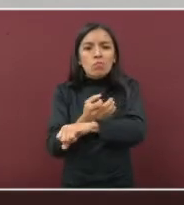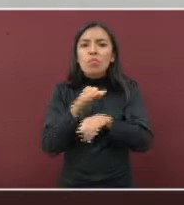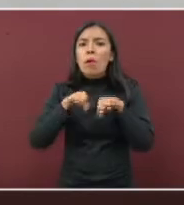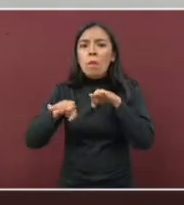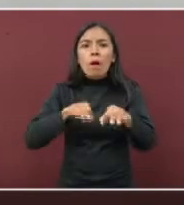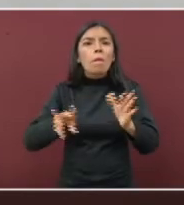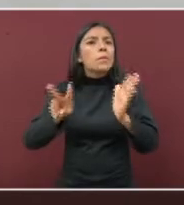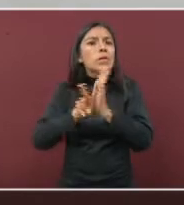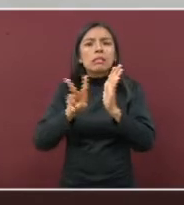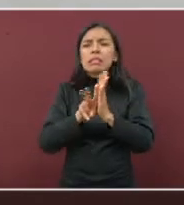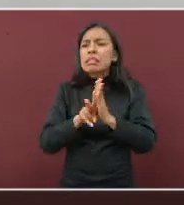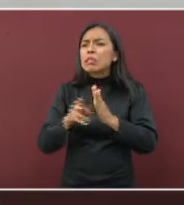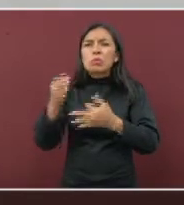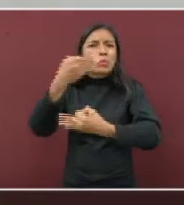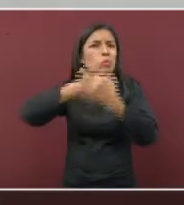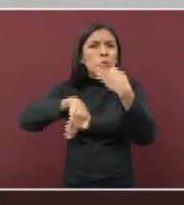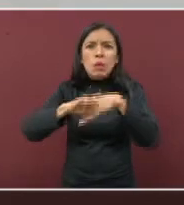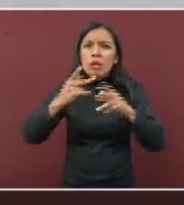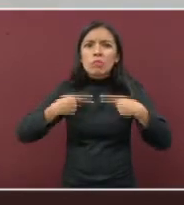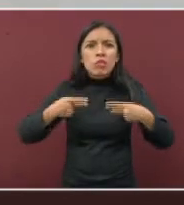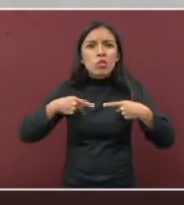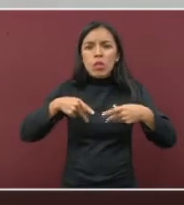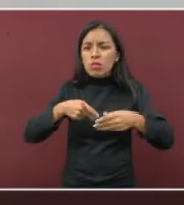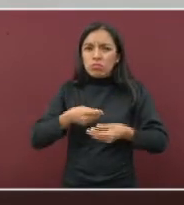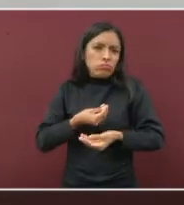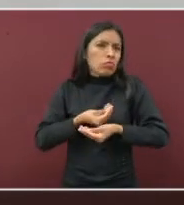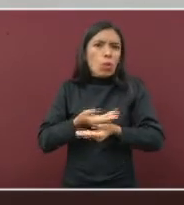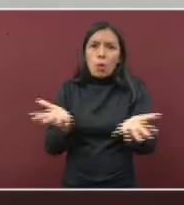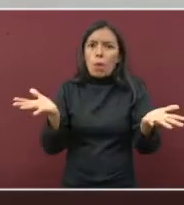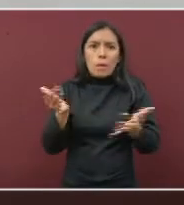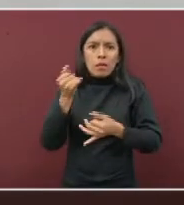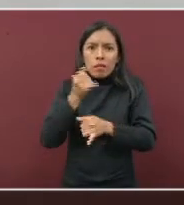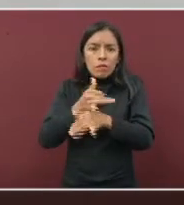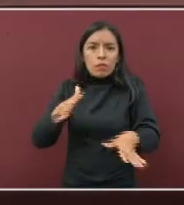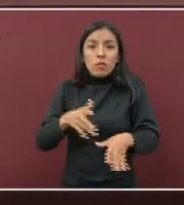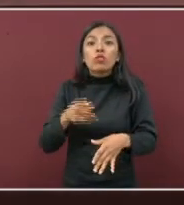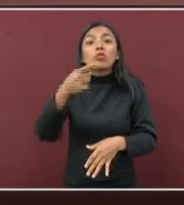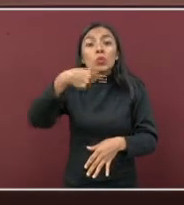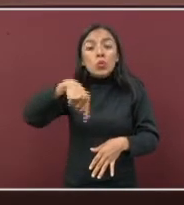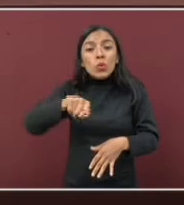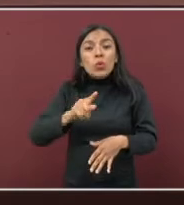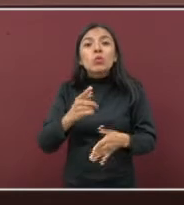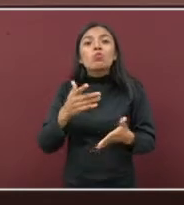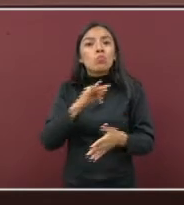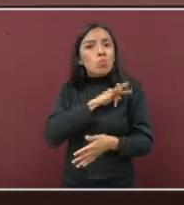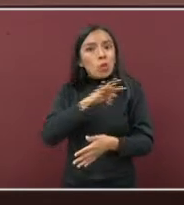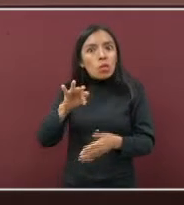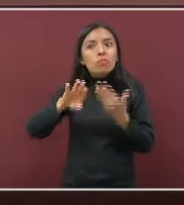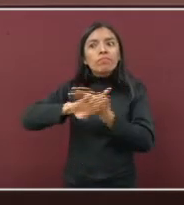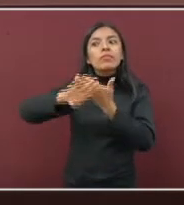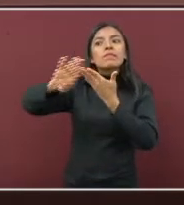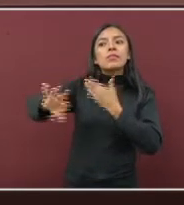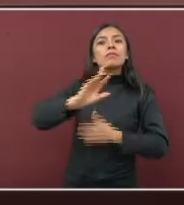Recuerden, de nosotros depende evitar las infecciones por SARS-CoV-2.